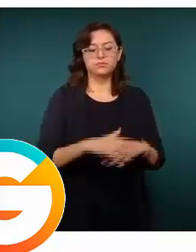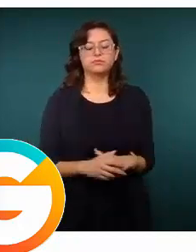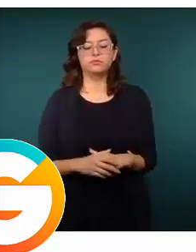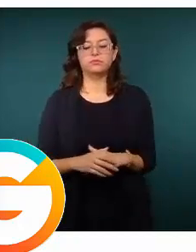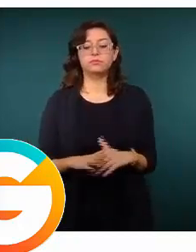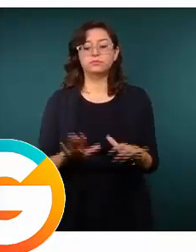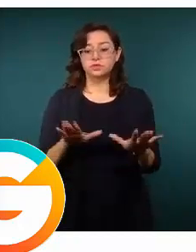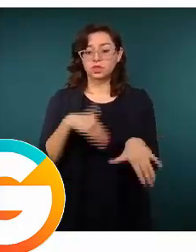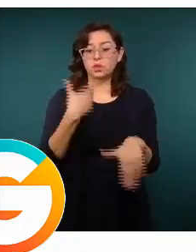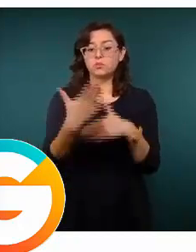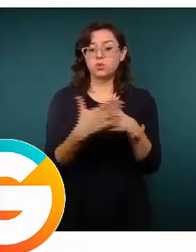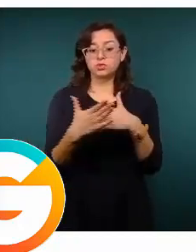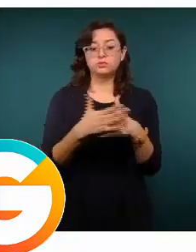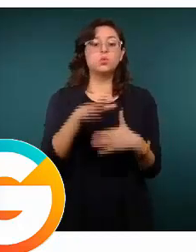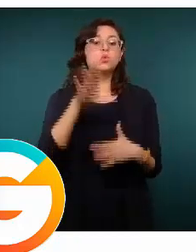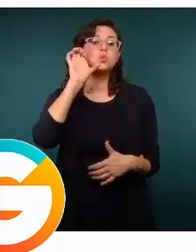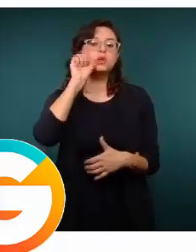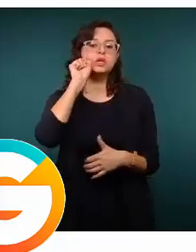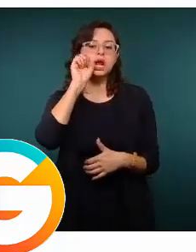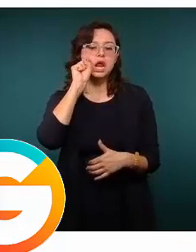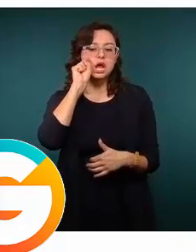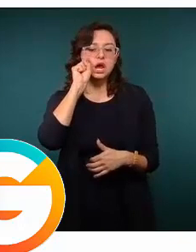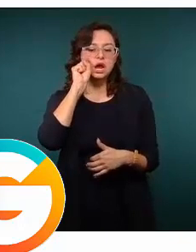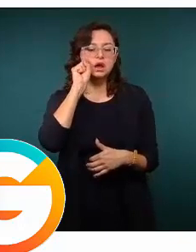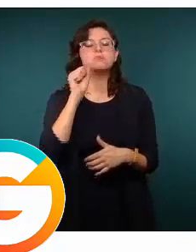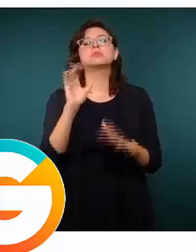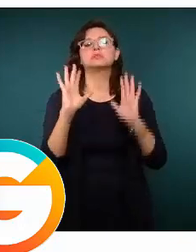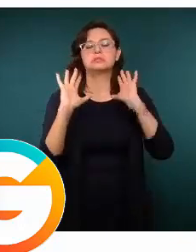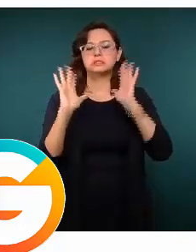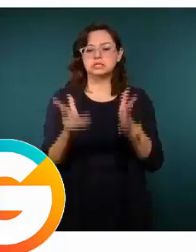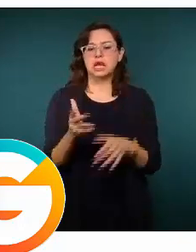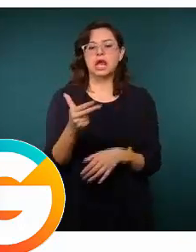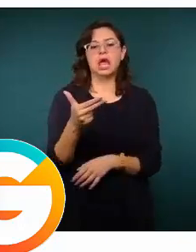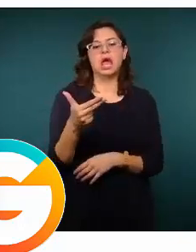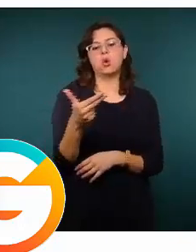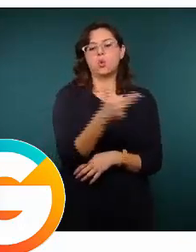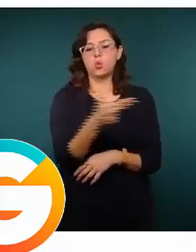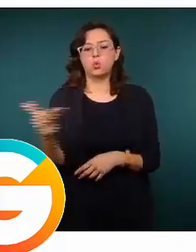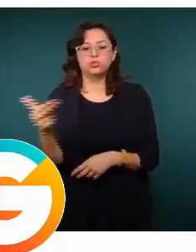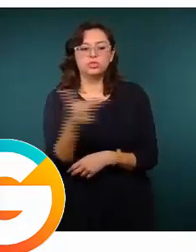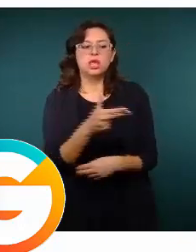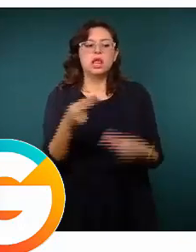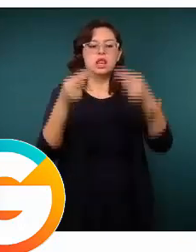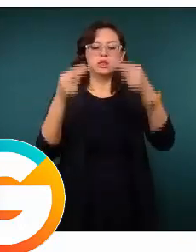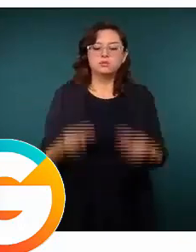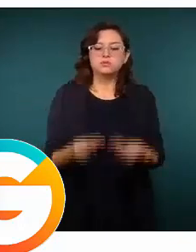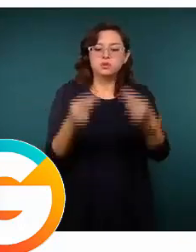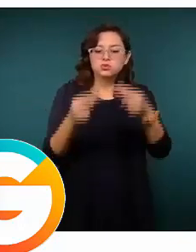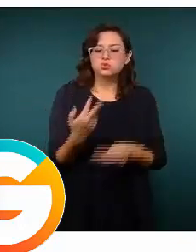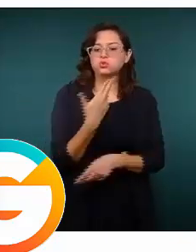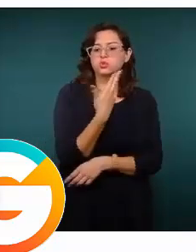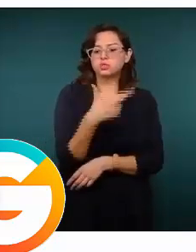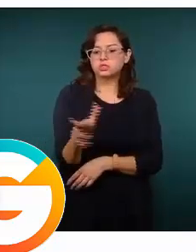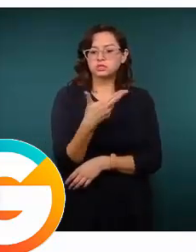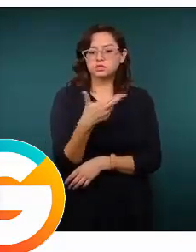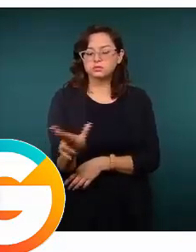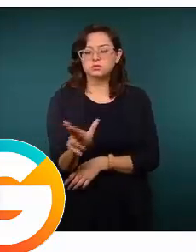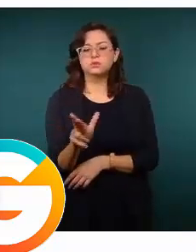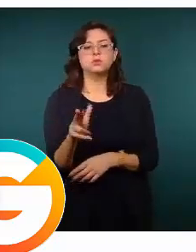fase naranja estaremos abriendo ya hoteles, comercios, restaurantes,